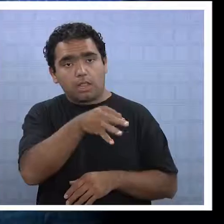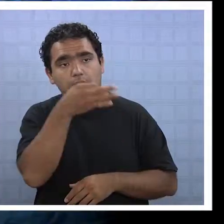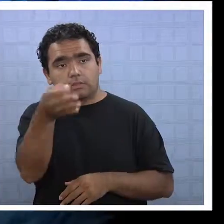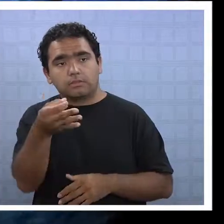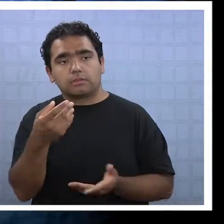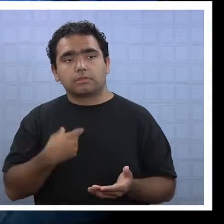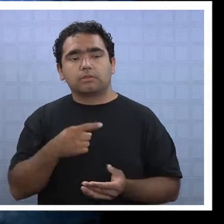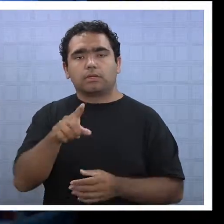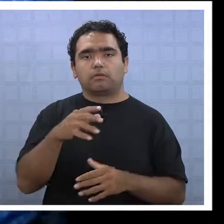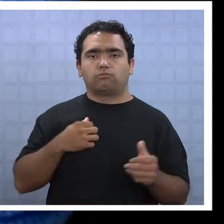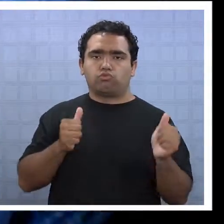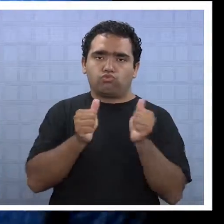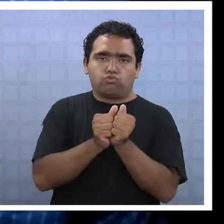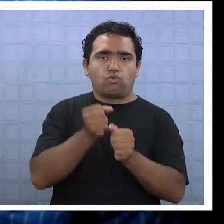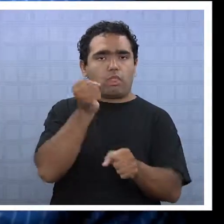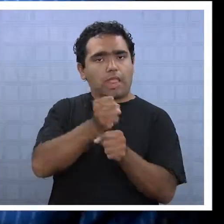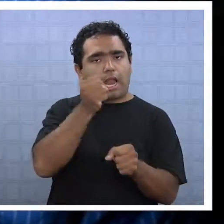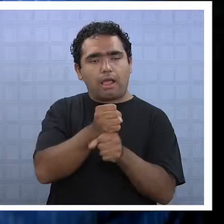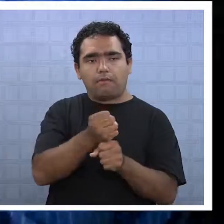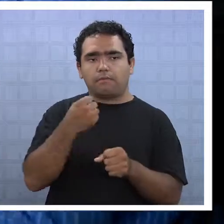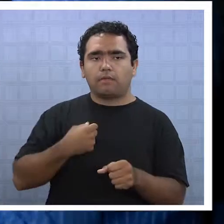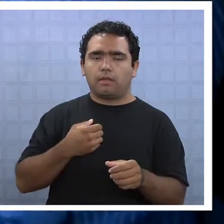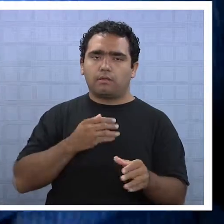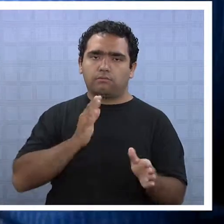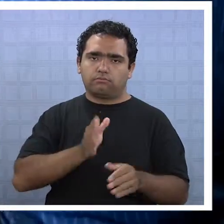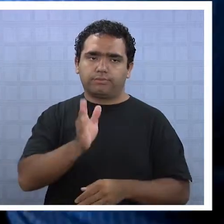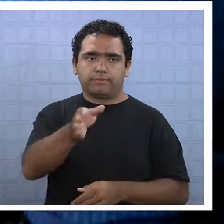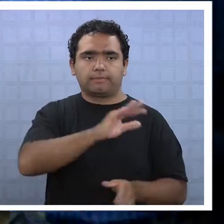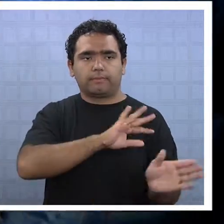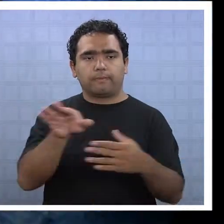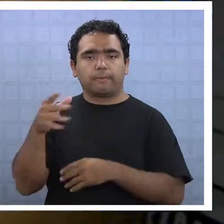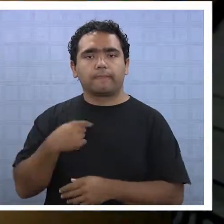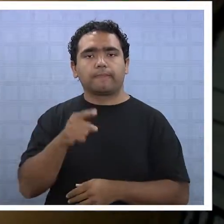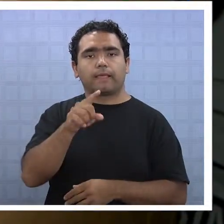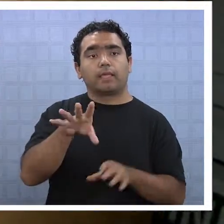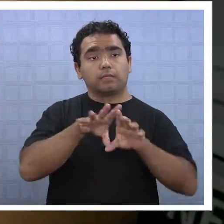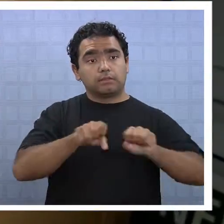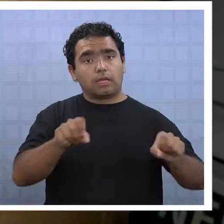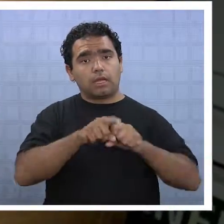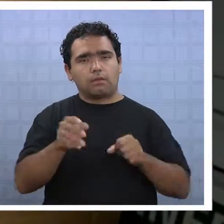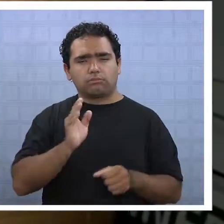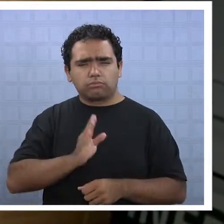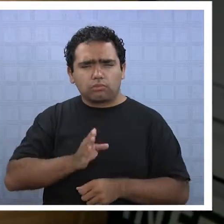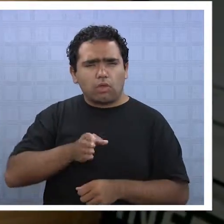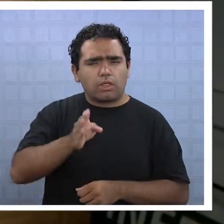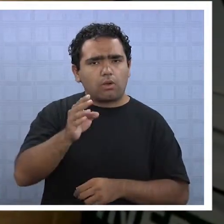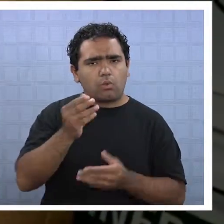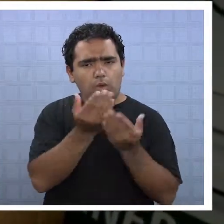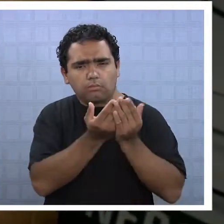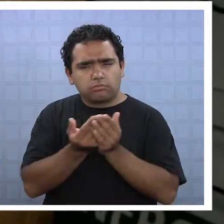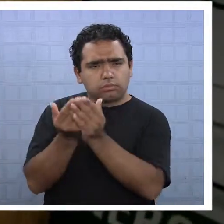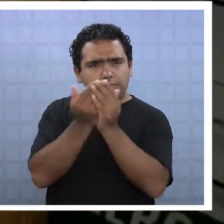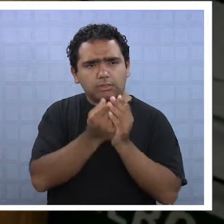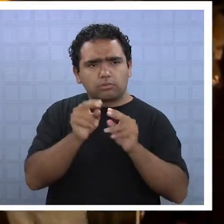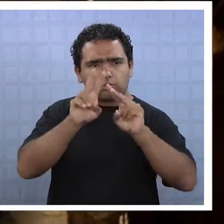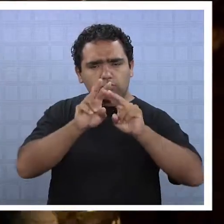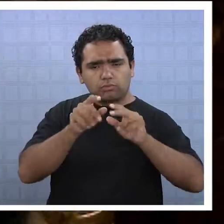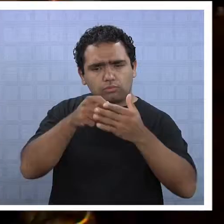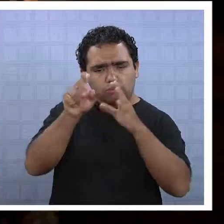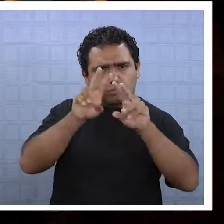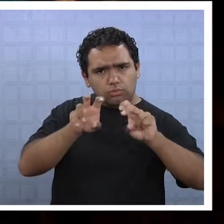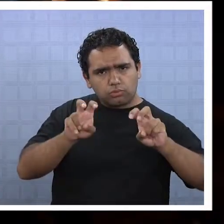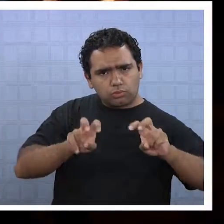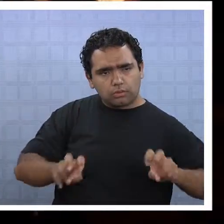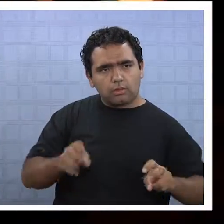podamos obtener los resultados que nosotros esperamos. Entre los acuerdos se estableció acelerar estudios para la entrega de recursos al municipio